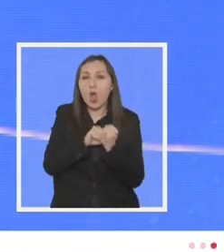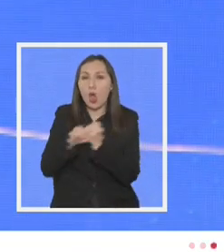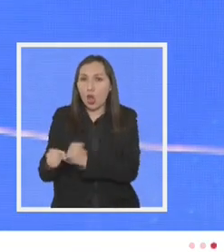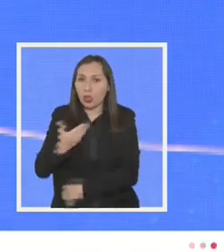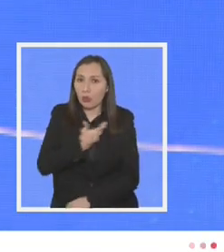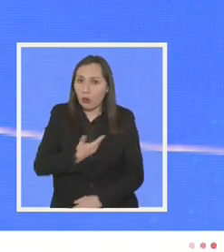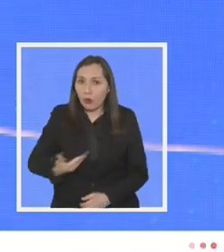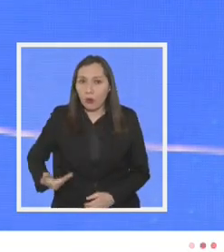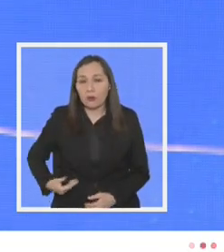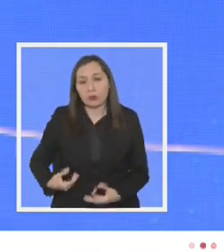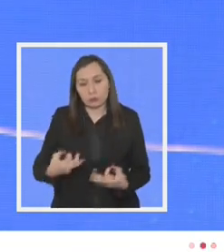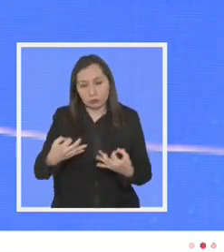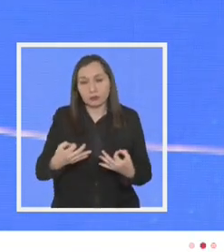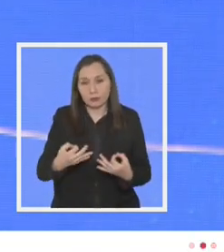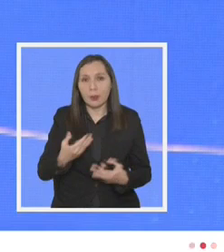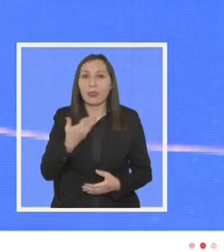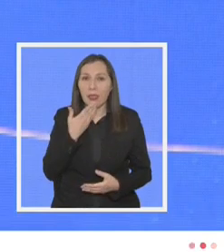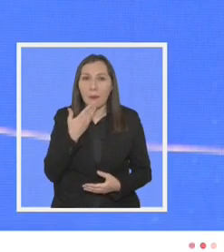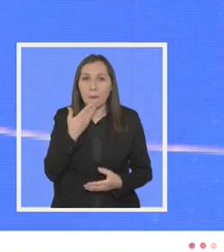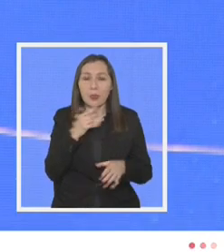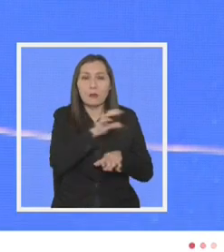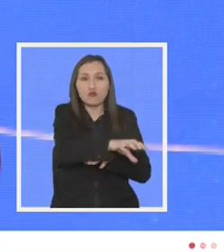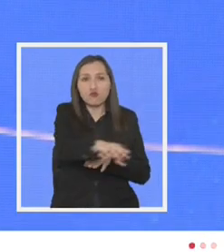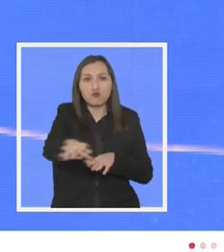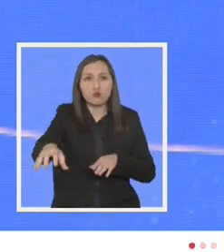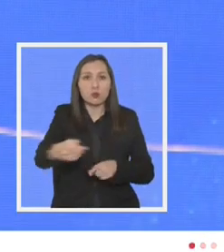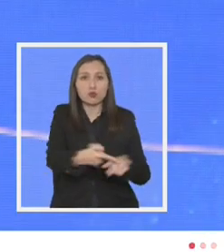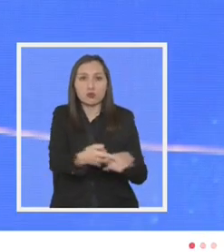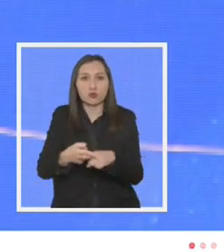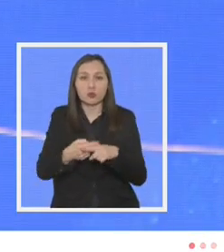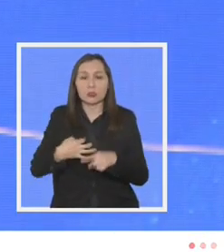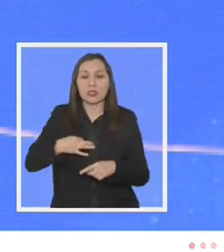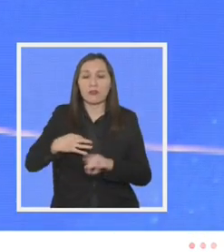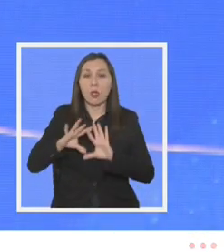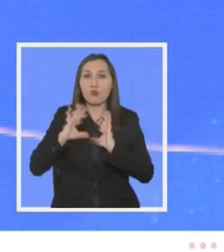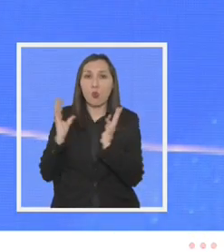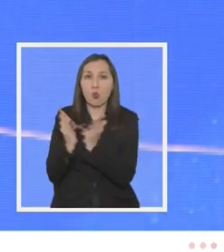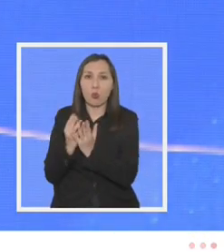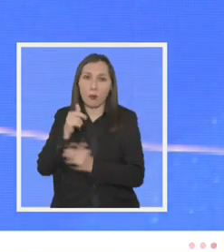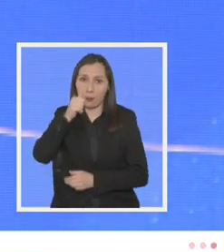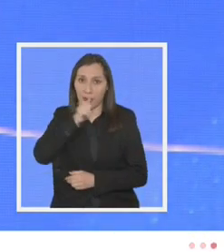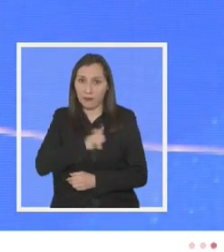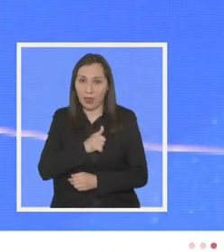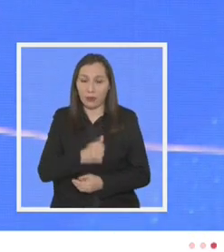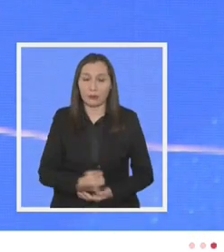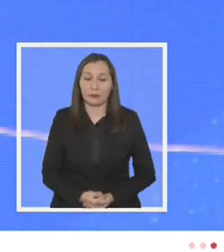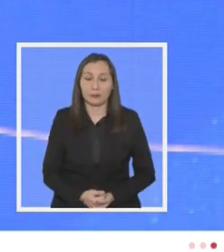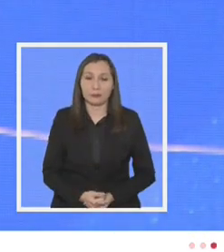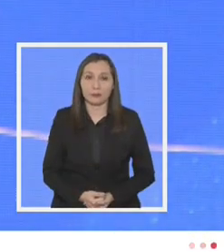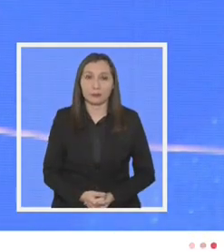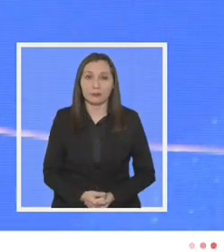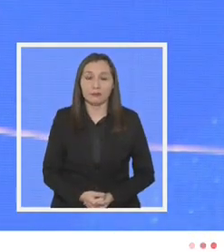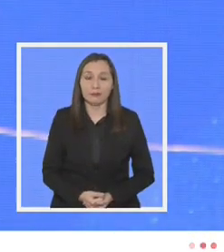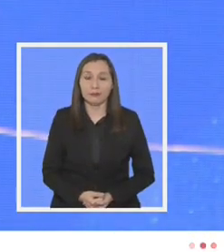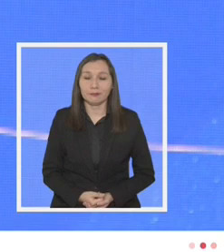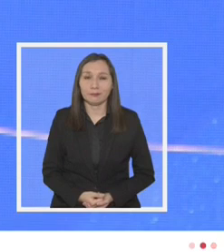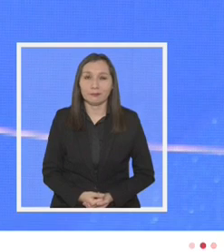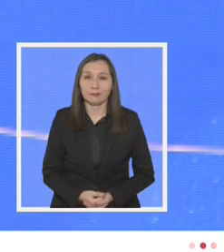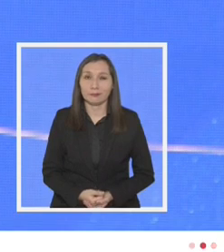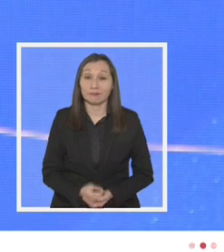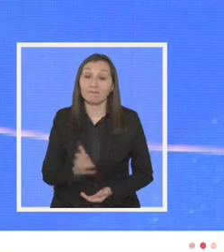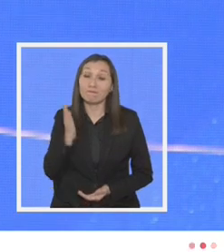oposición y por cierto también de los sectores de la sociedad civil y el mundo privado y es que